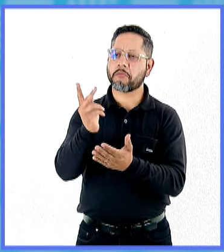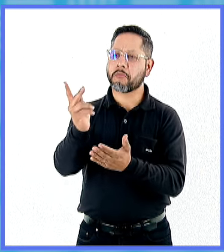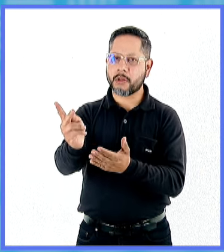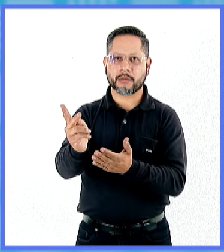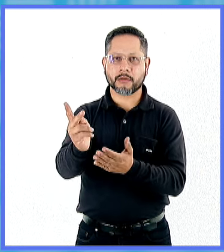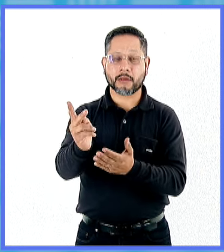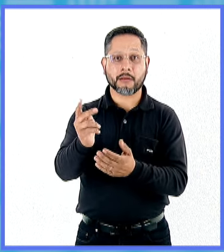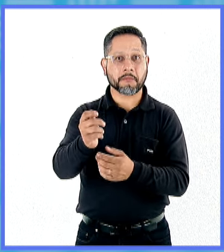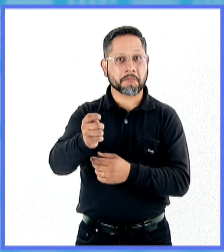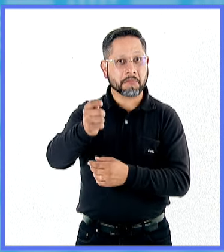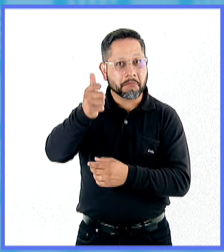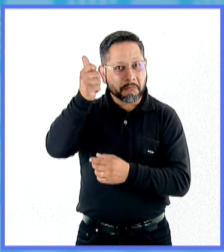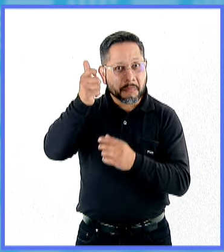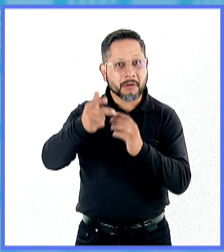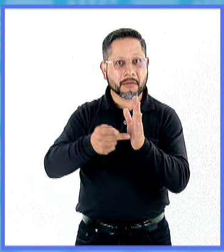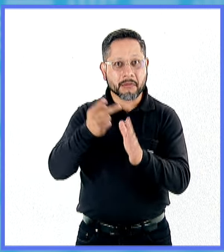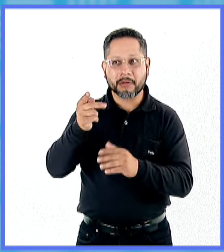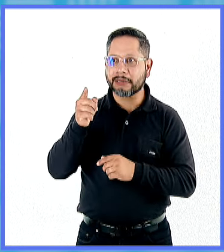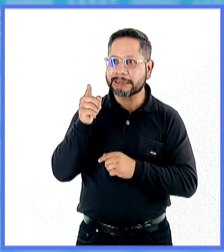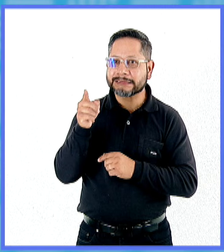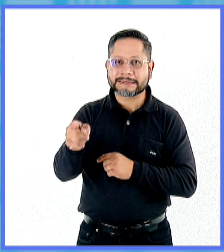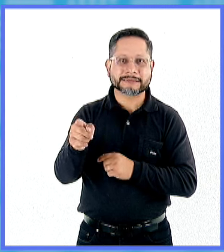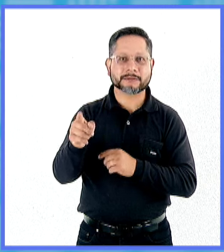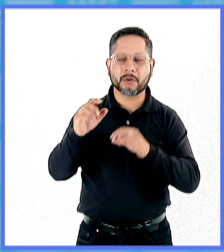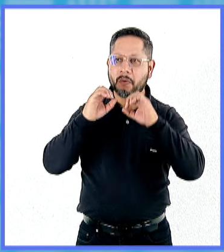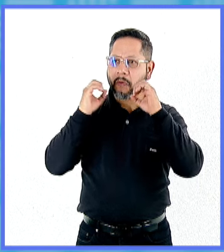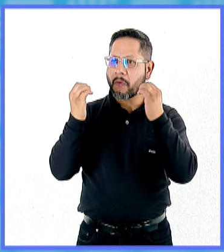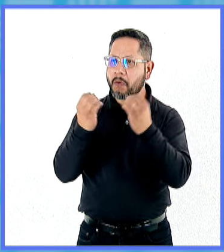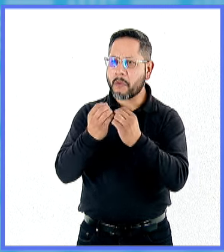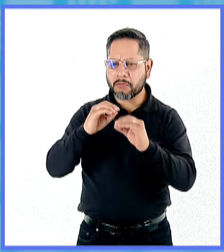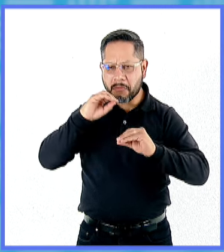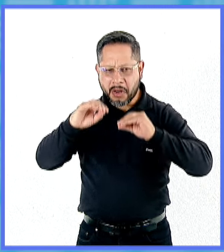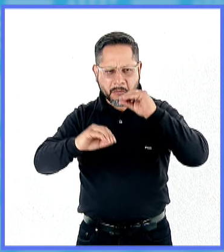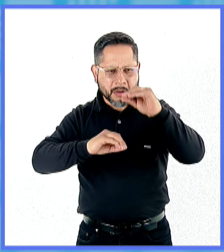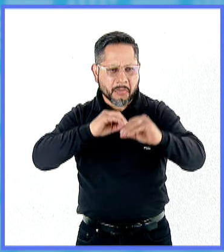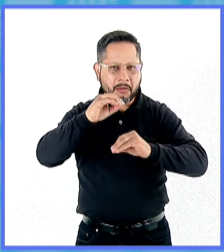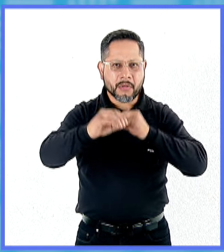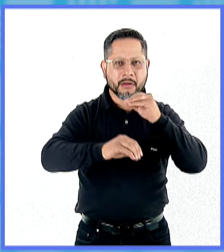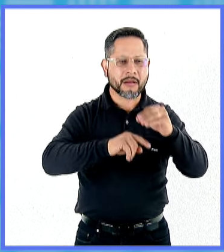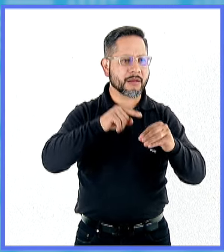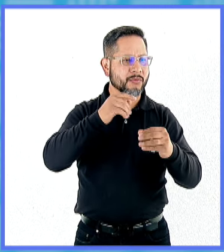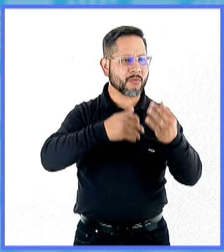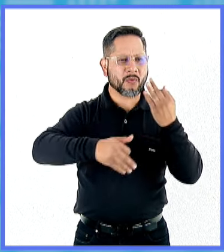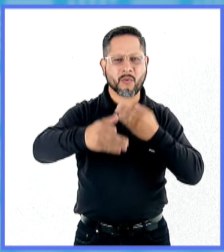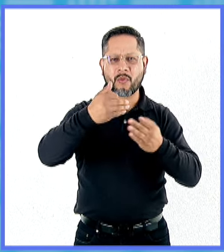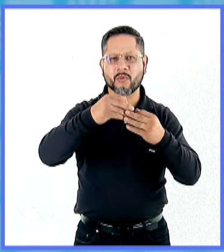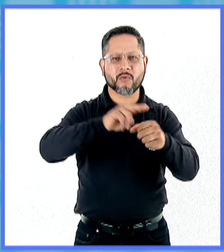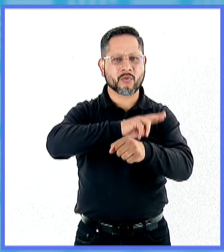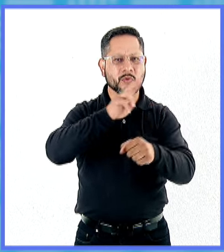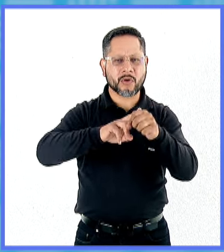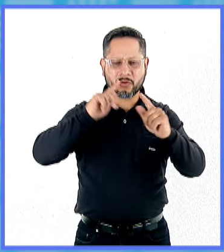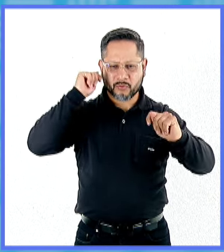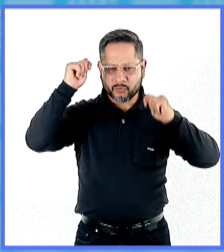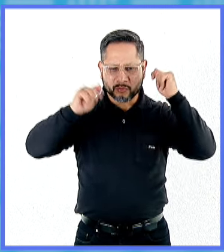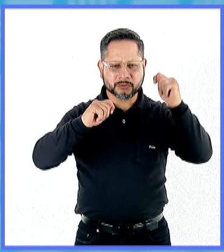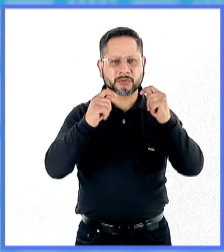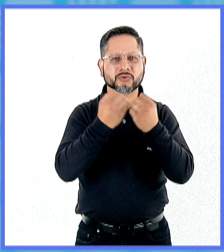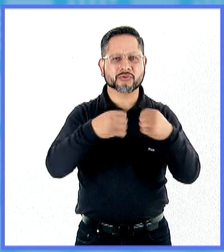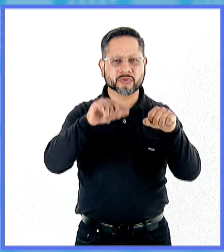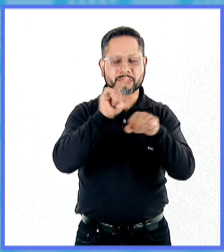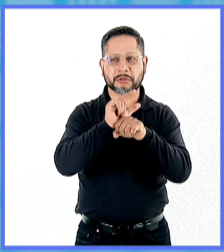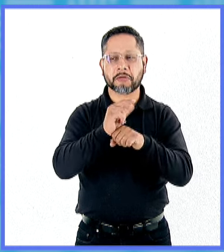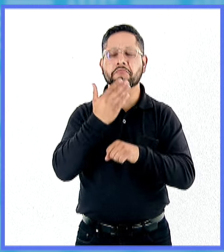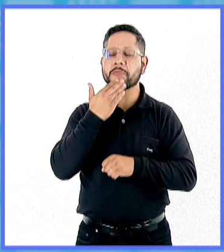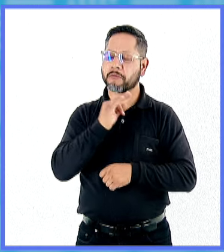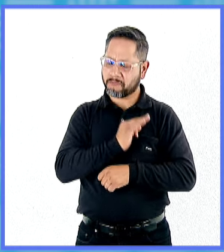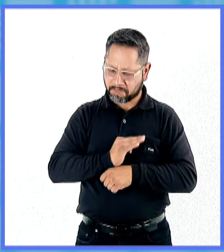vez que se reconoce la labor de toda una organización dedicada a la conservación del patrimonio natural, turístico y social. Enhorabuena,